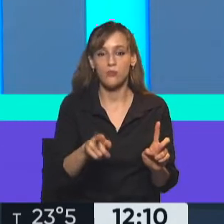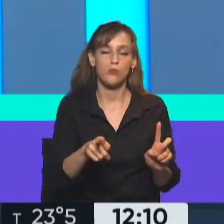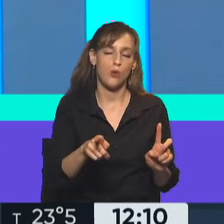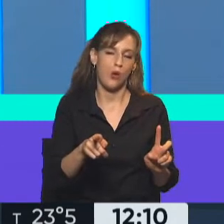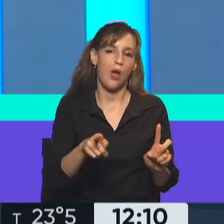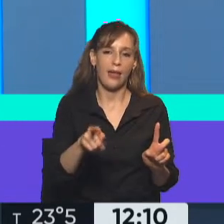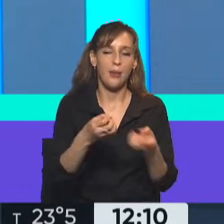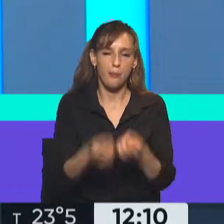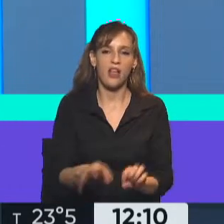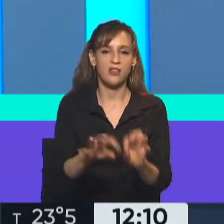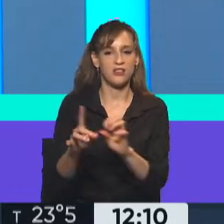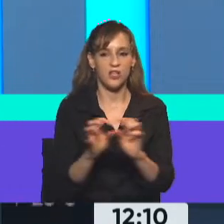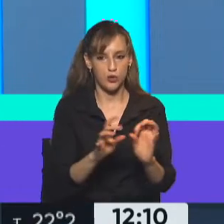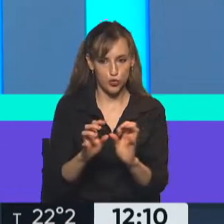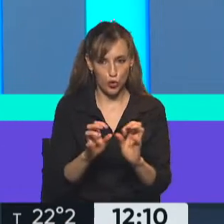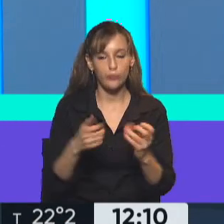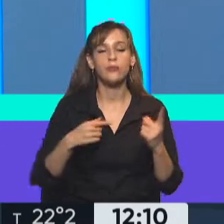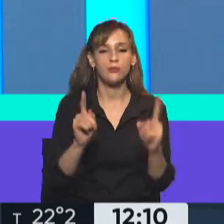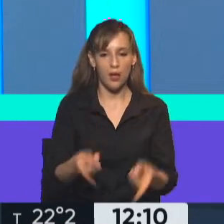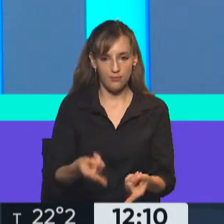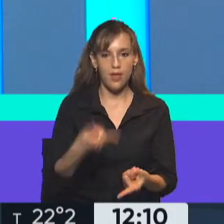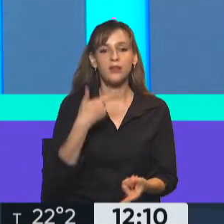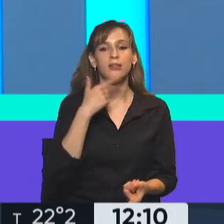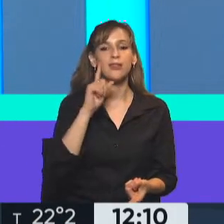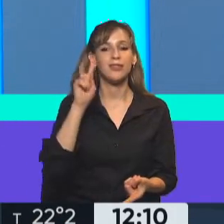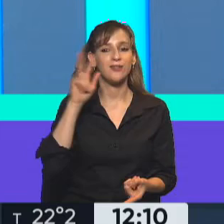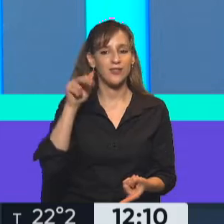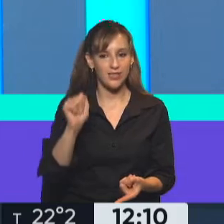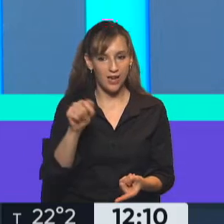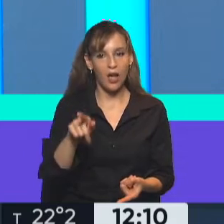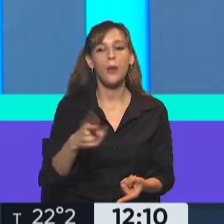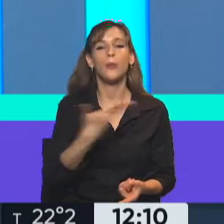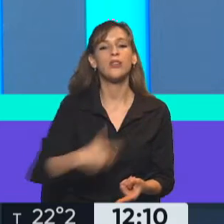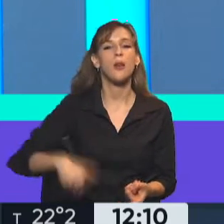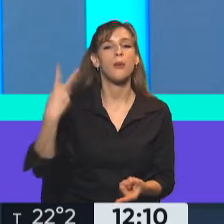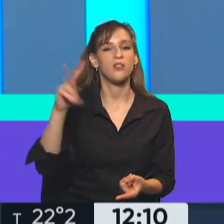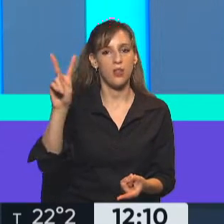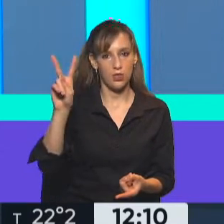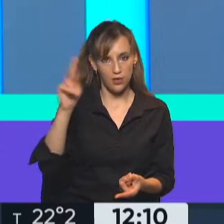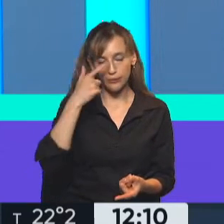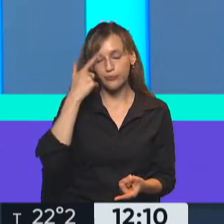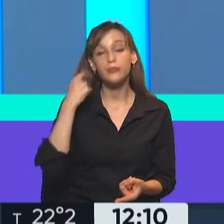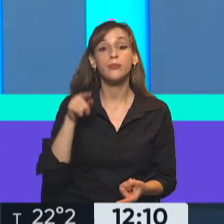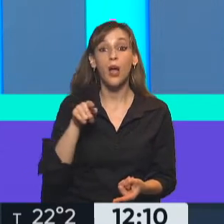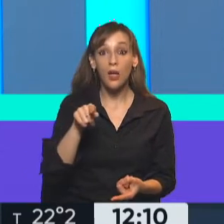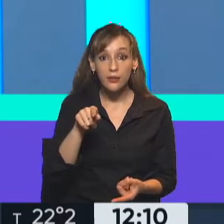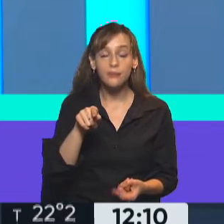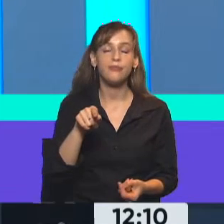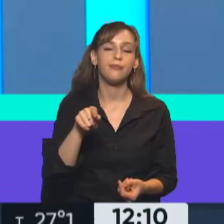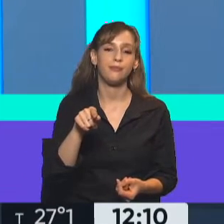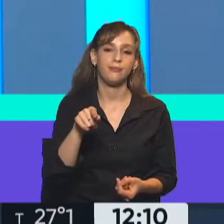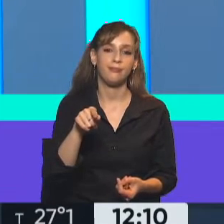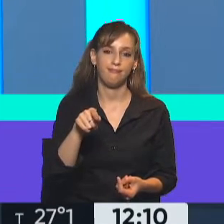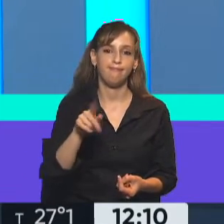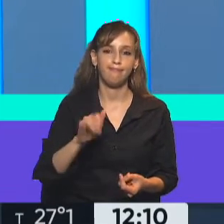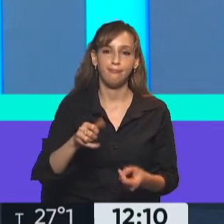a ellos va a estar también Silvina García Larrabur, que es, repetimos, la vicepresidenta. Y ahí empezarán lo